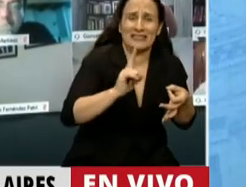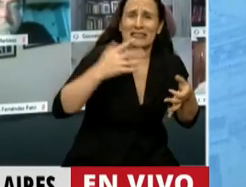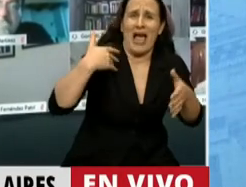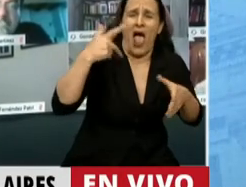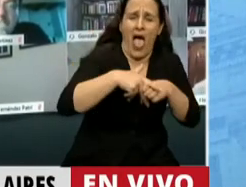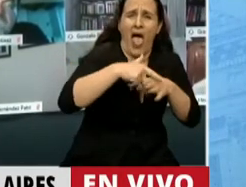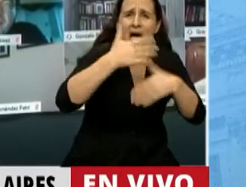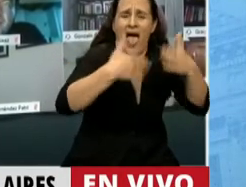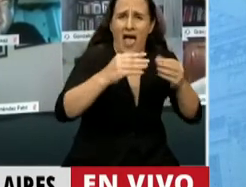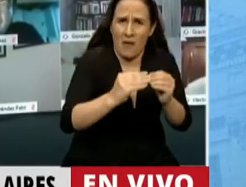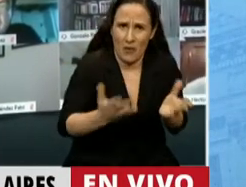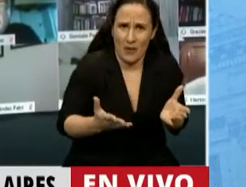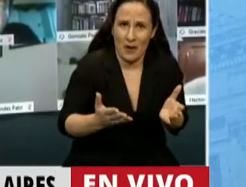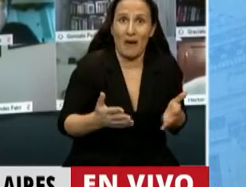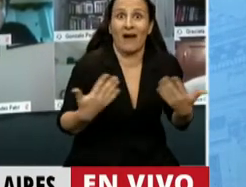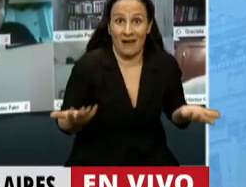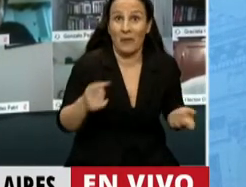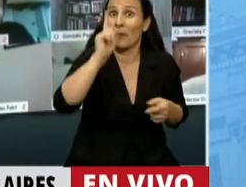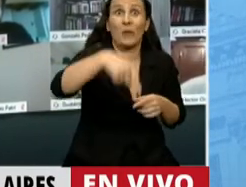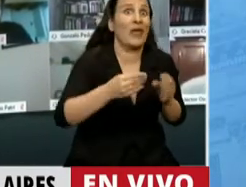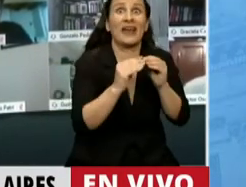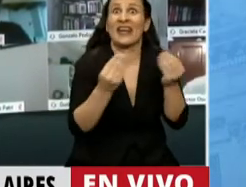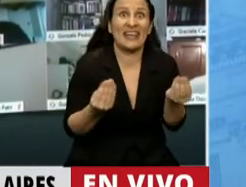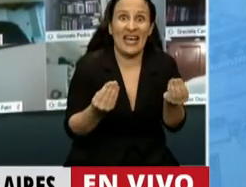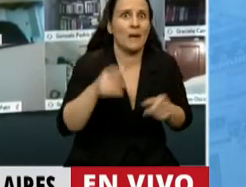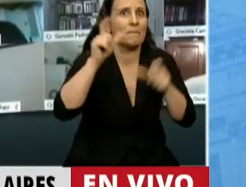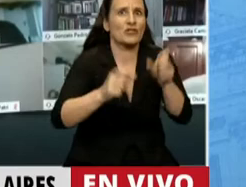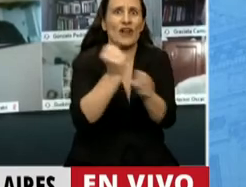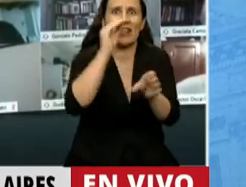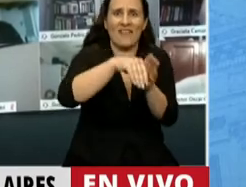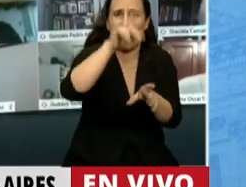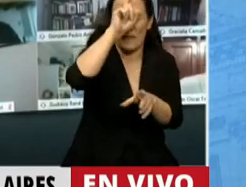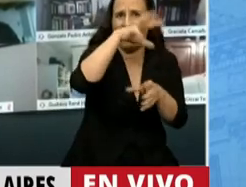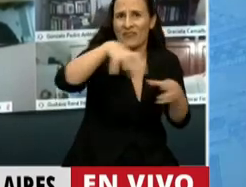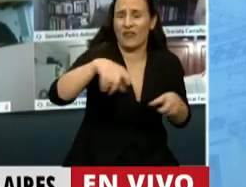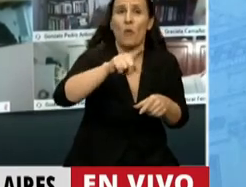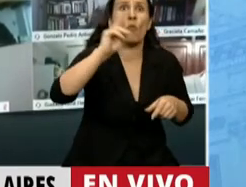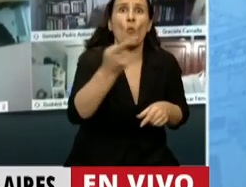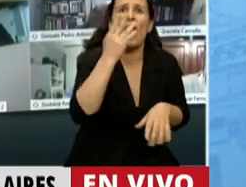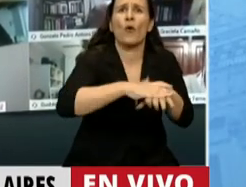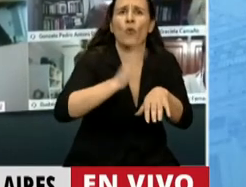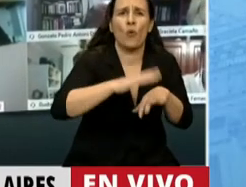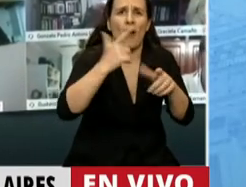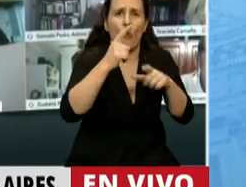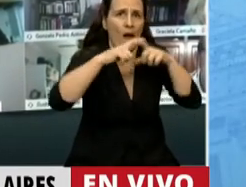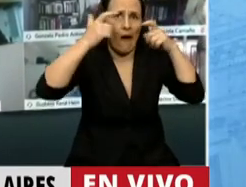Esa es la consecuencia. La consecuencia son los trabajos de la salud que se mueren porque no tienen los equipos de protección personal.